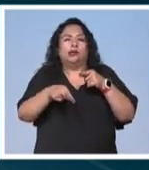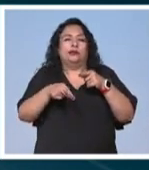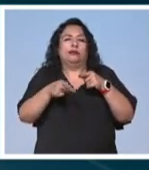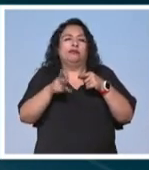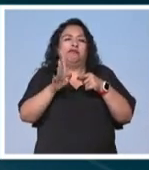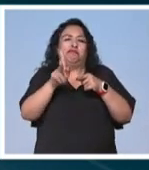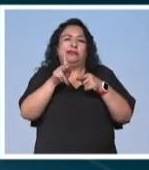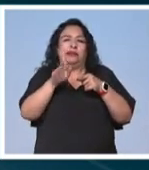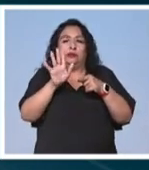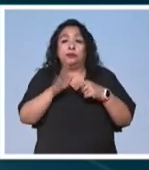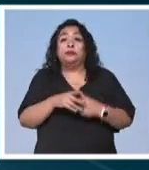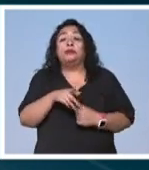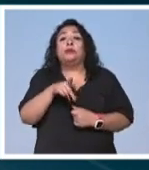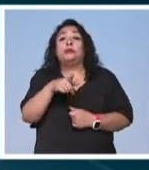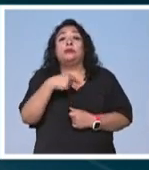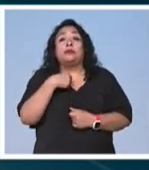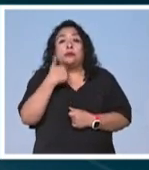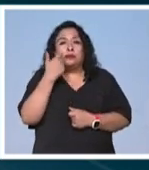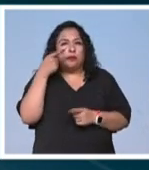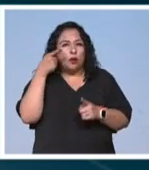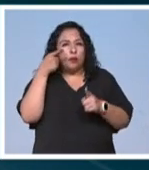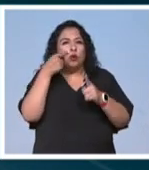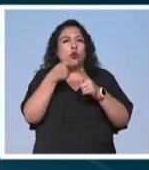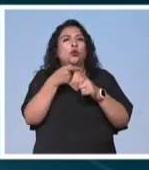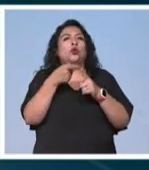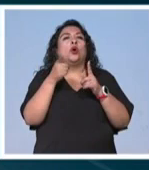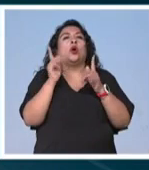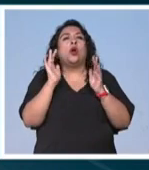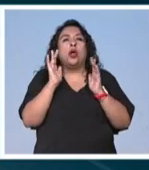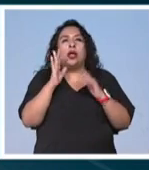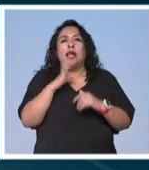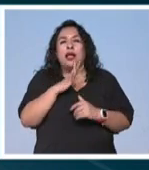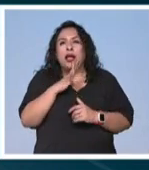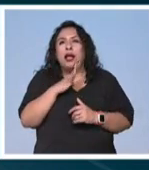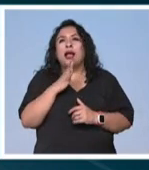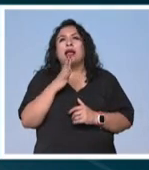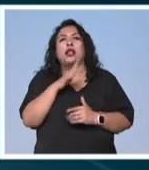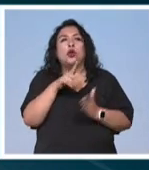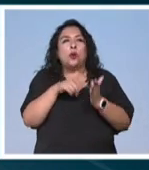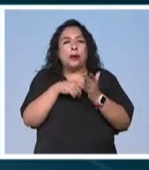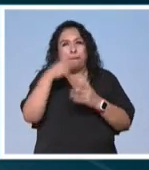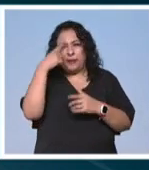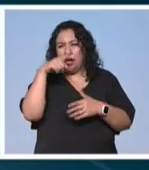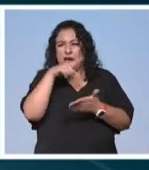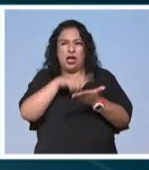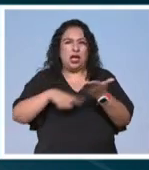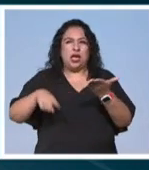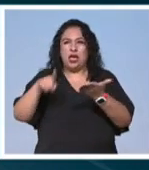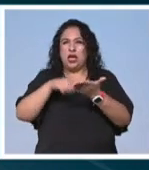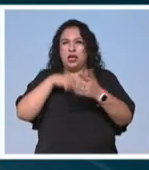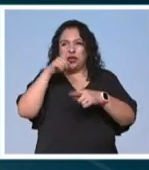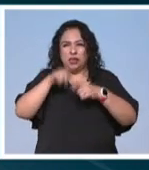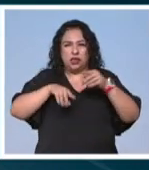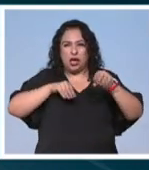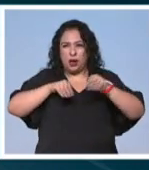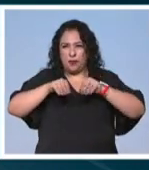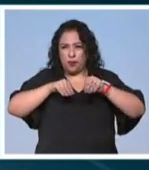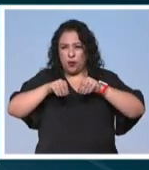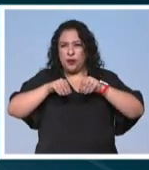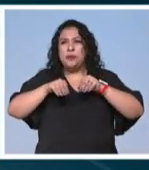yo busco un punto en el que las situo para cancelar ese movimiento